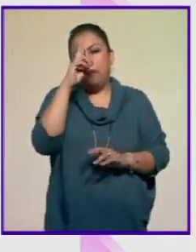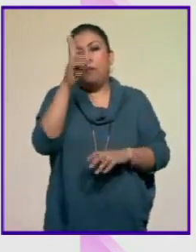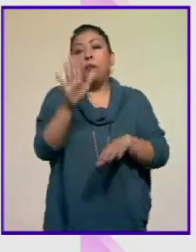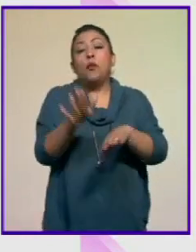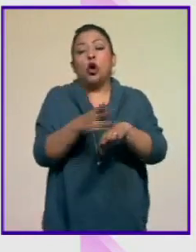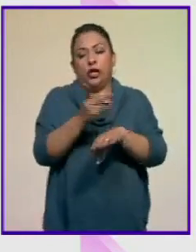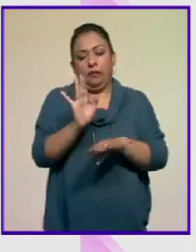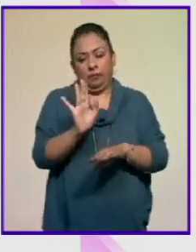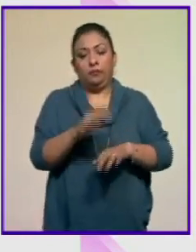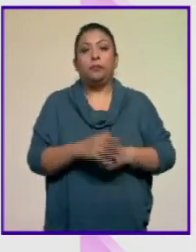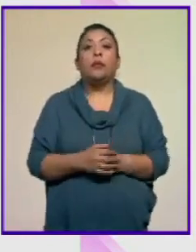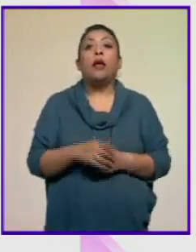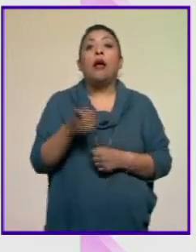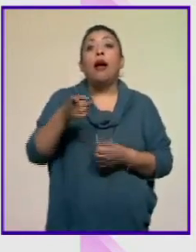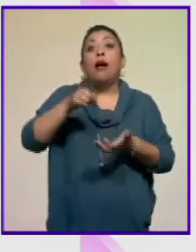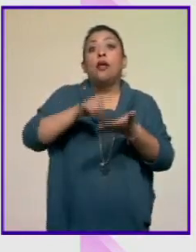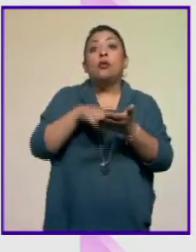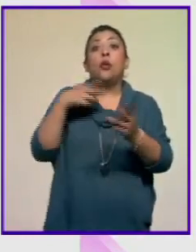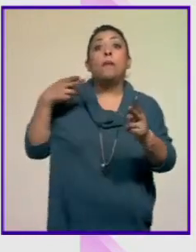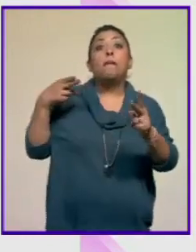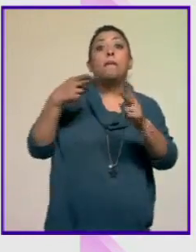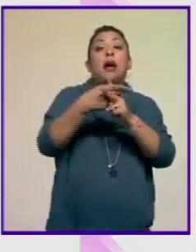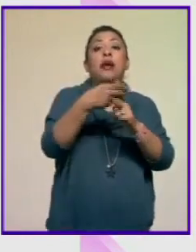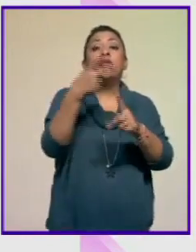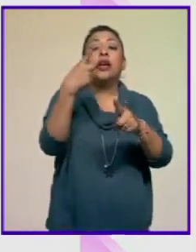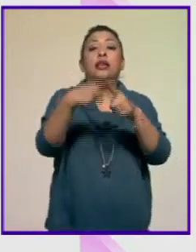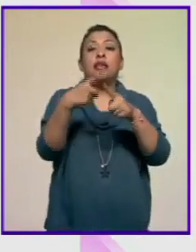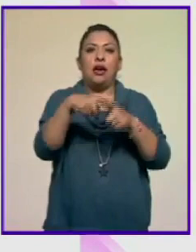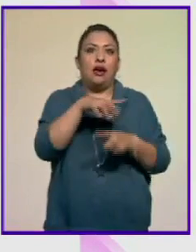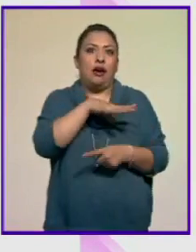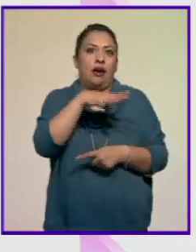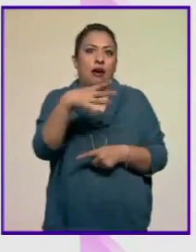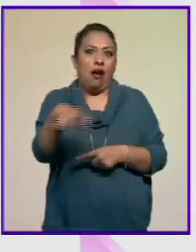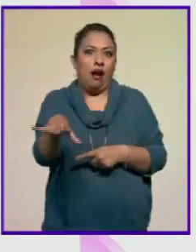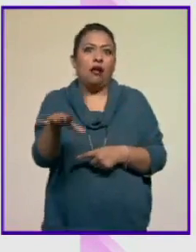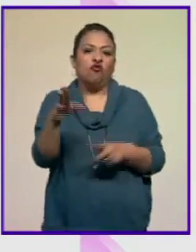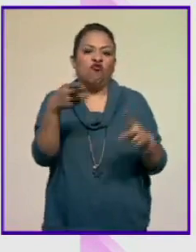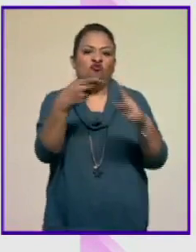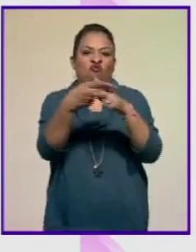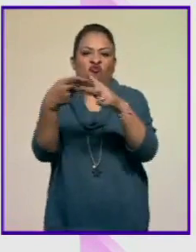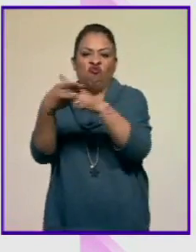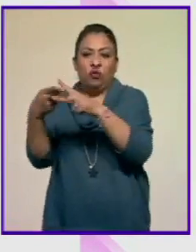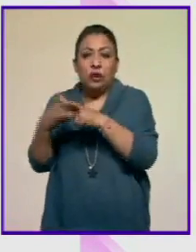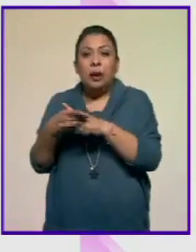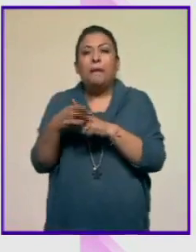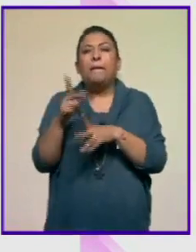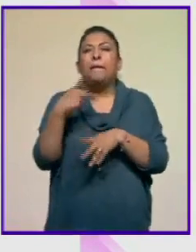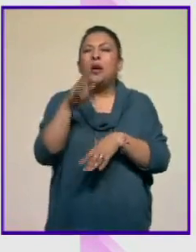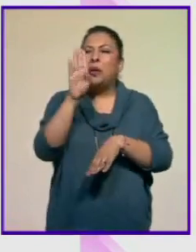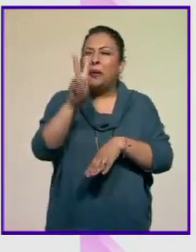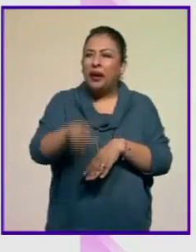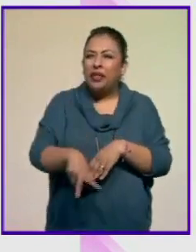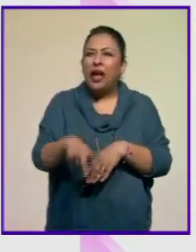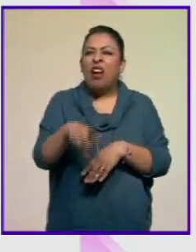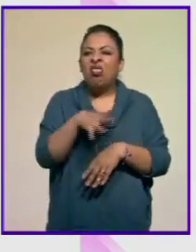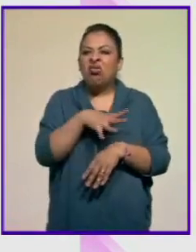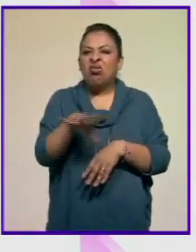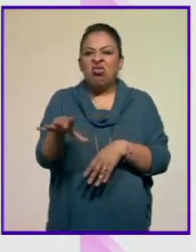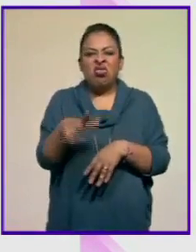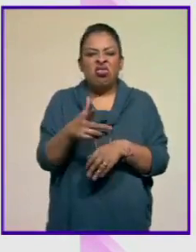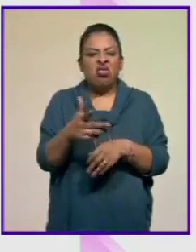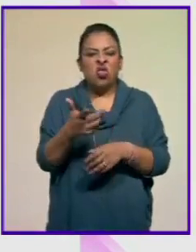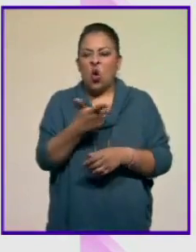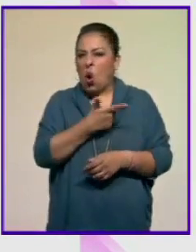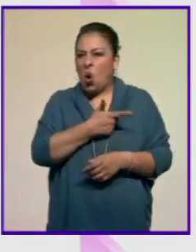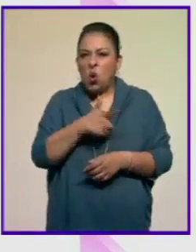era, pues porque hay el asesinato de unos generales, pero en realidad lo que molestaba a los generales